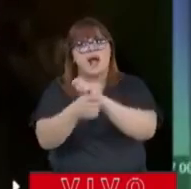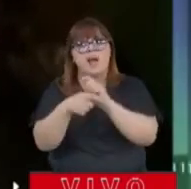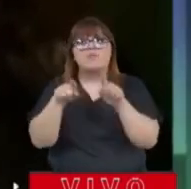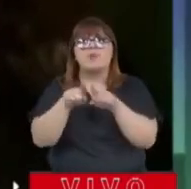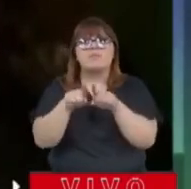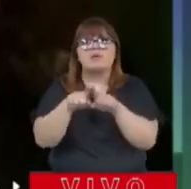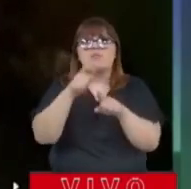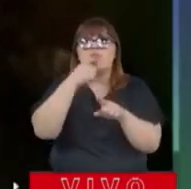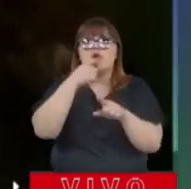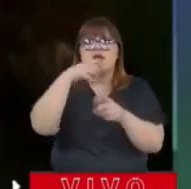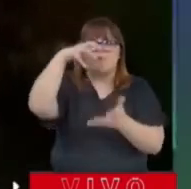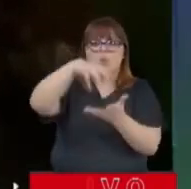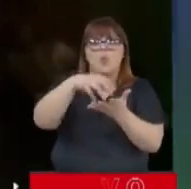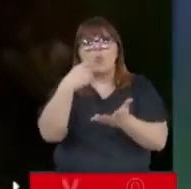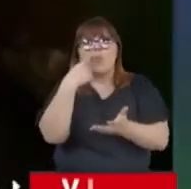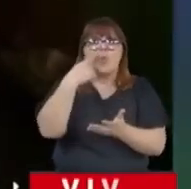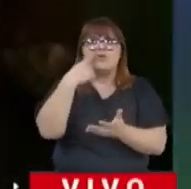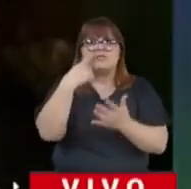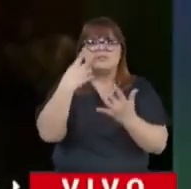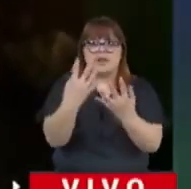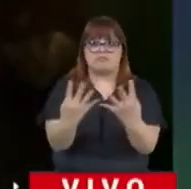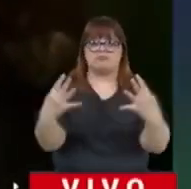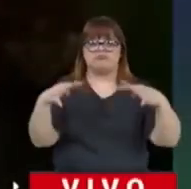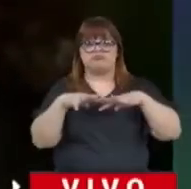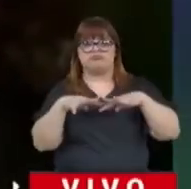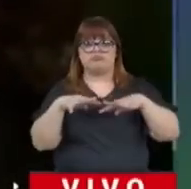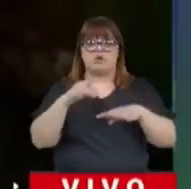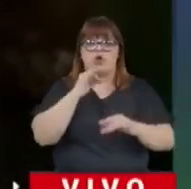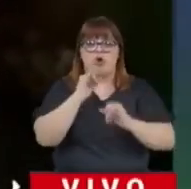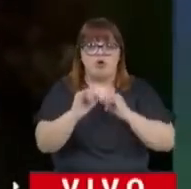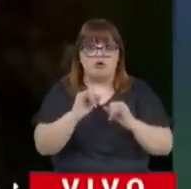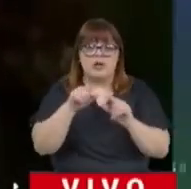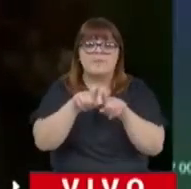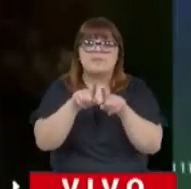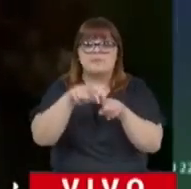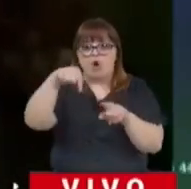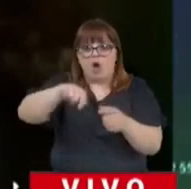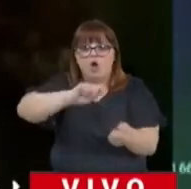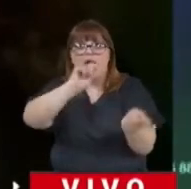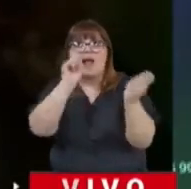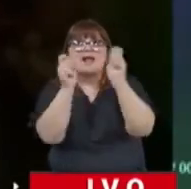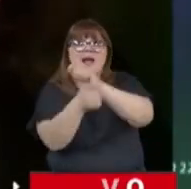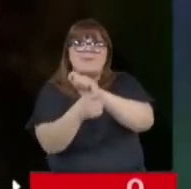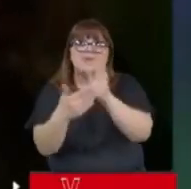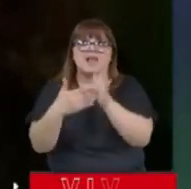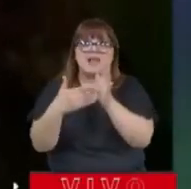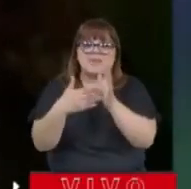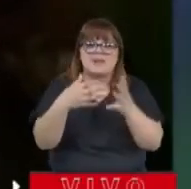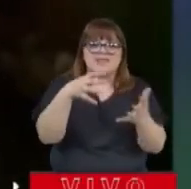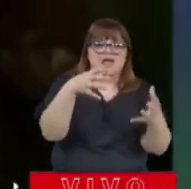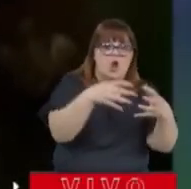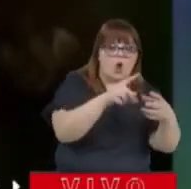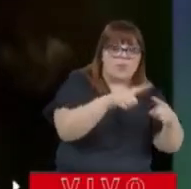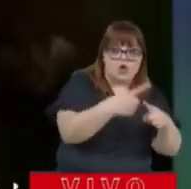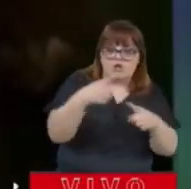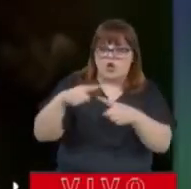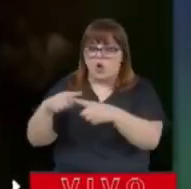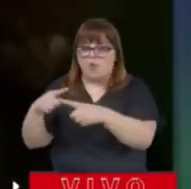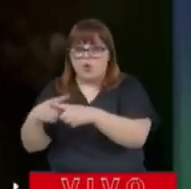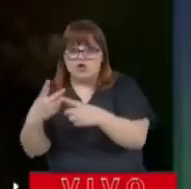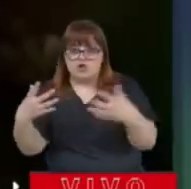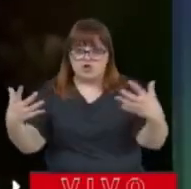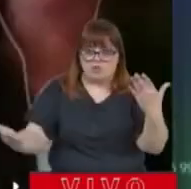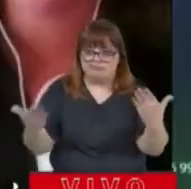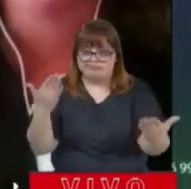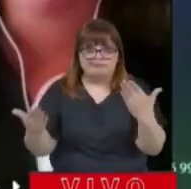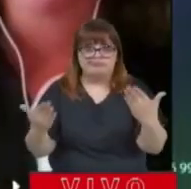todo en el Consejo Deliberante porque va a sumar, va a, digamos, a cambiar esto del bipartidismo de alguna manera. Así que es algo